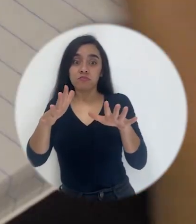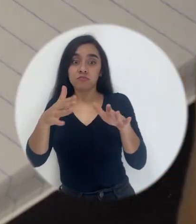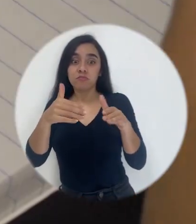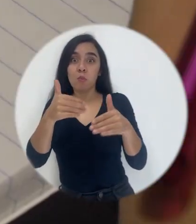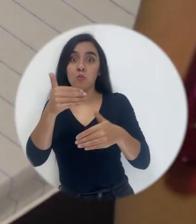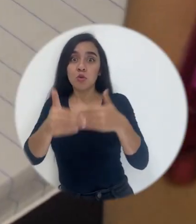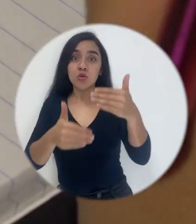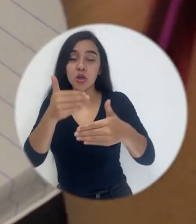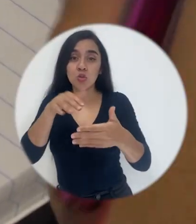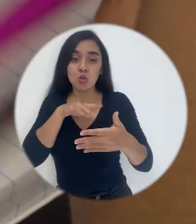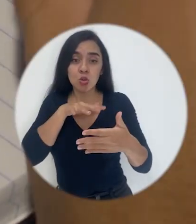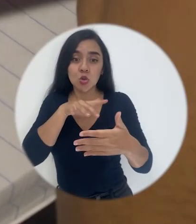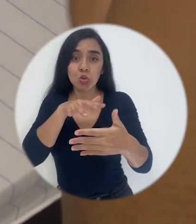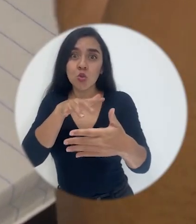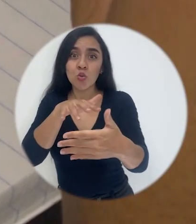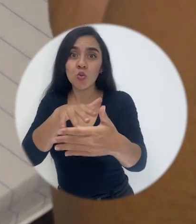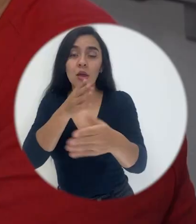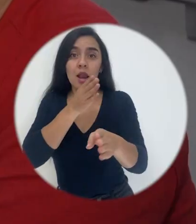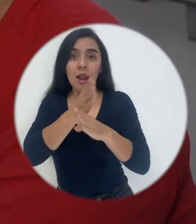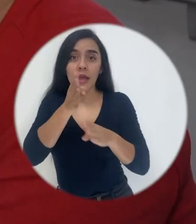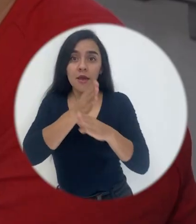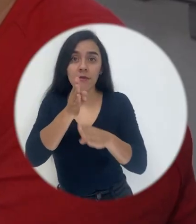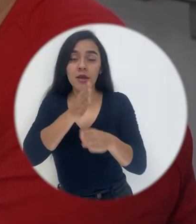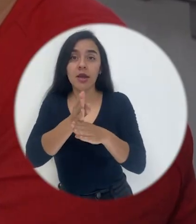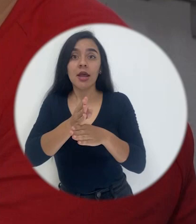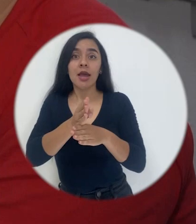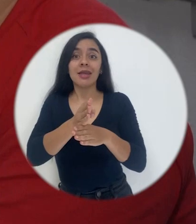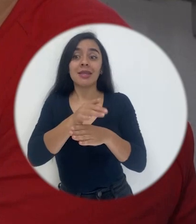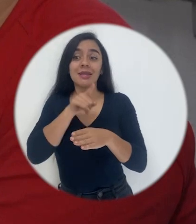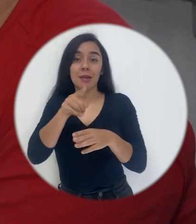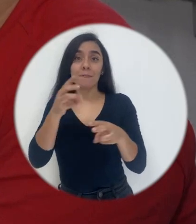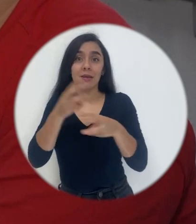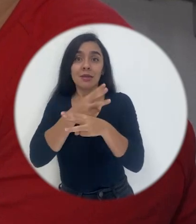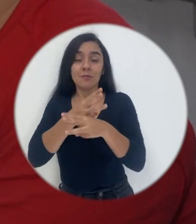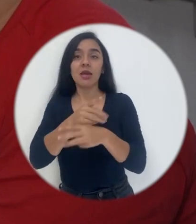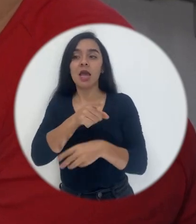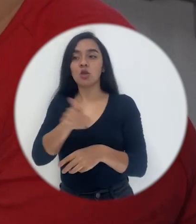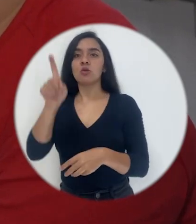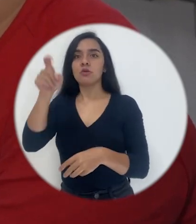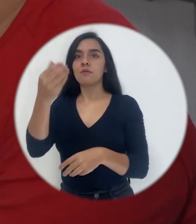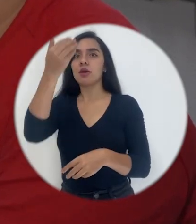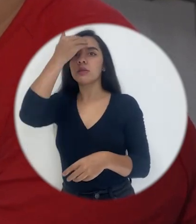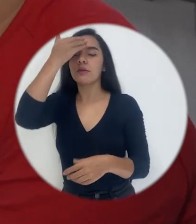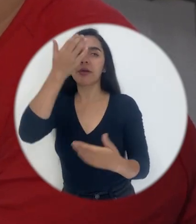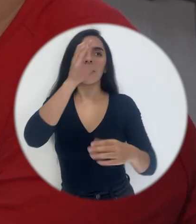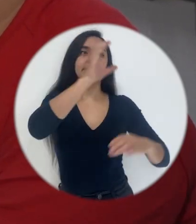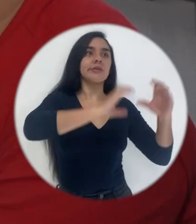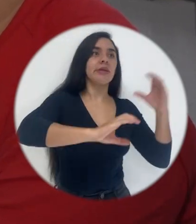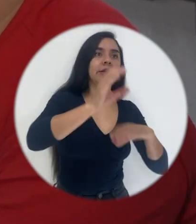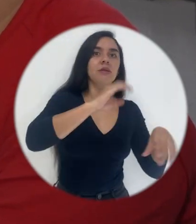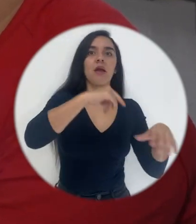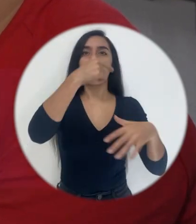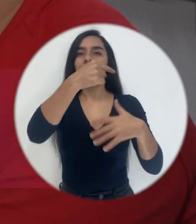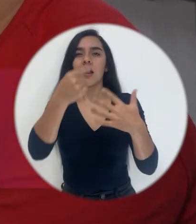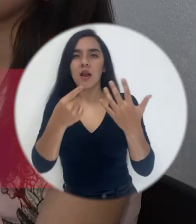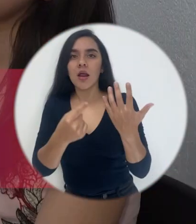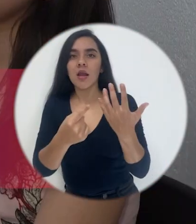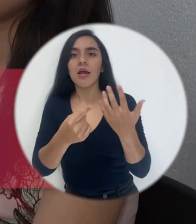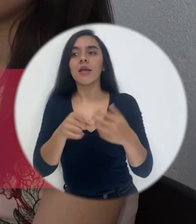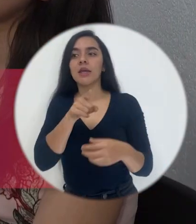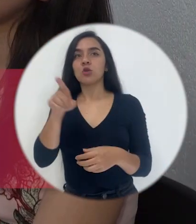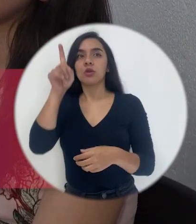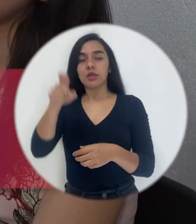disciplinas, es la parte difícil. Y yo les digo, es ustedes son como unos héroes, ¿verdad, chiquillos? O sea, tienen que saber ciencias, tienen que saber... Y queremos que sepan